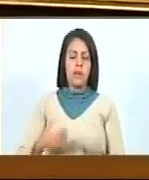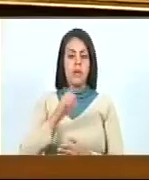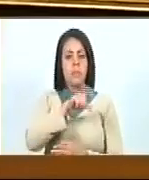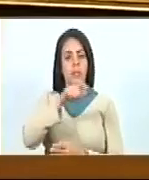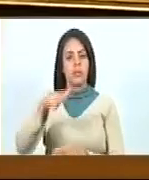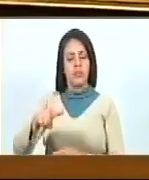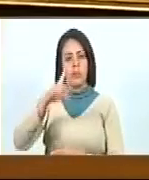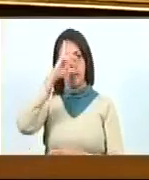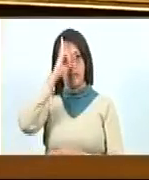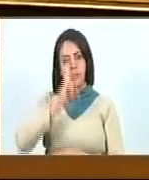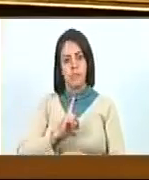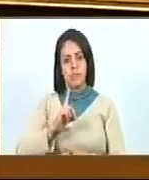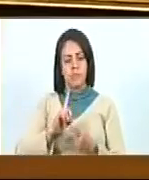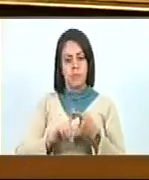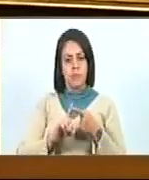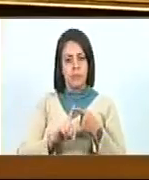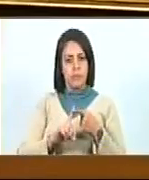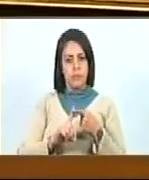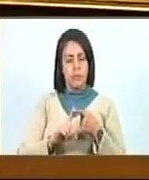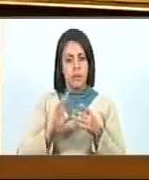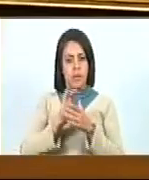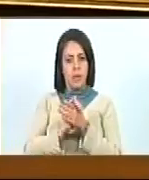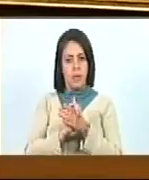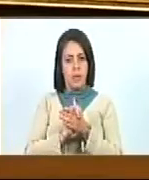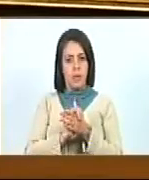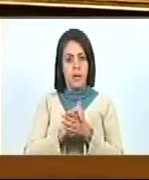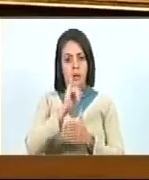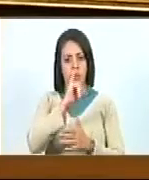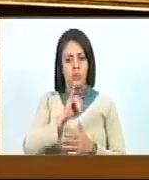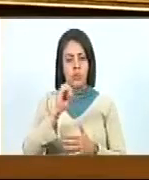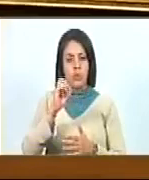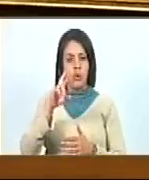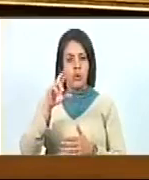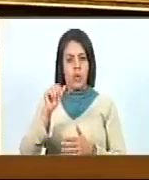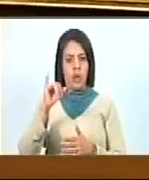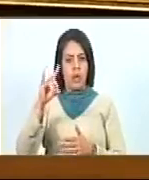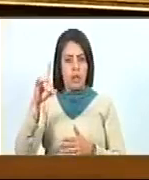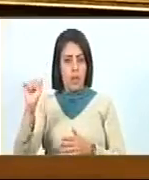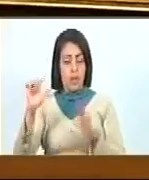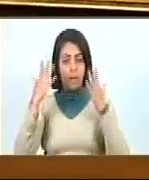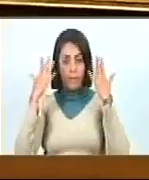De Personas Con Discapacidad La Compañera Zoraida Ramírez Osorio